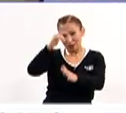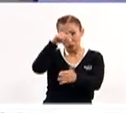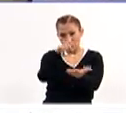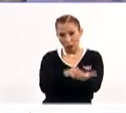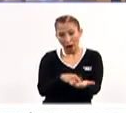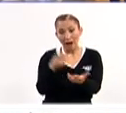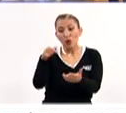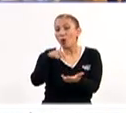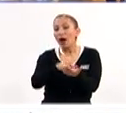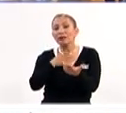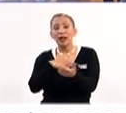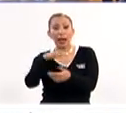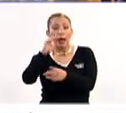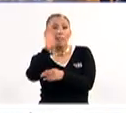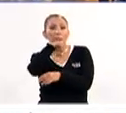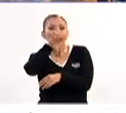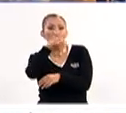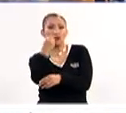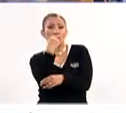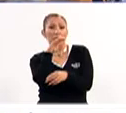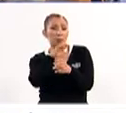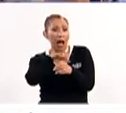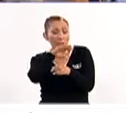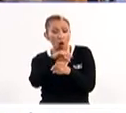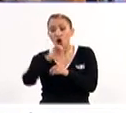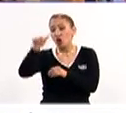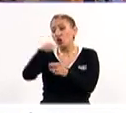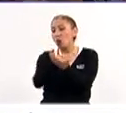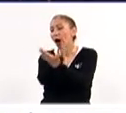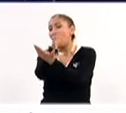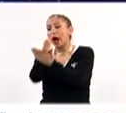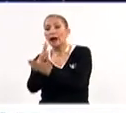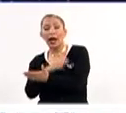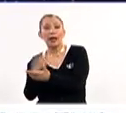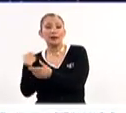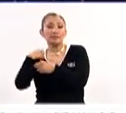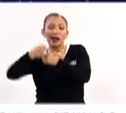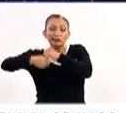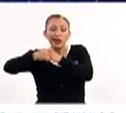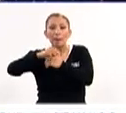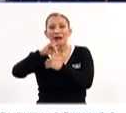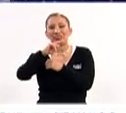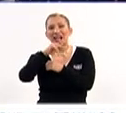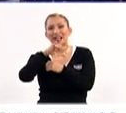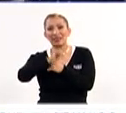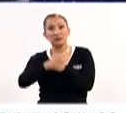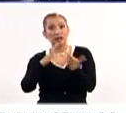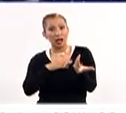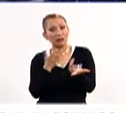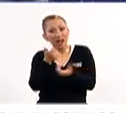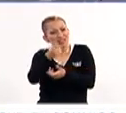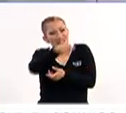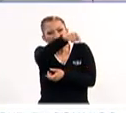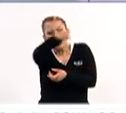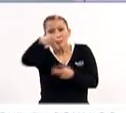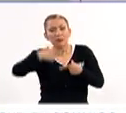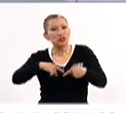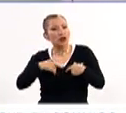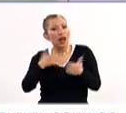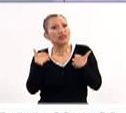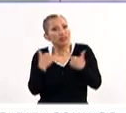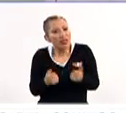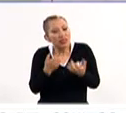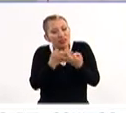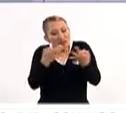lugar y el lugar tiene mangos, come mangos. Si vas a otro lugar y da mandarinas, come mandarinas. Es así. Esta gente sí